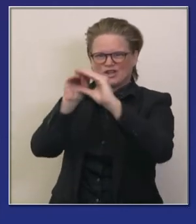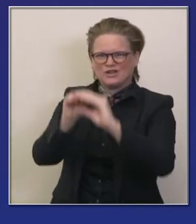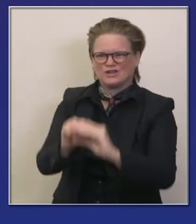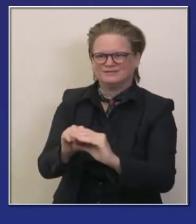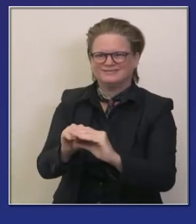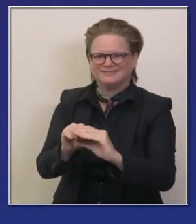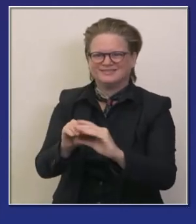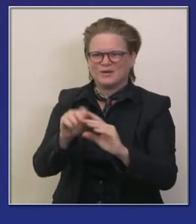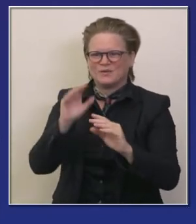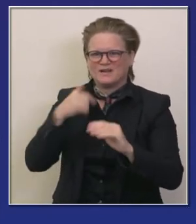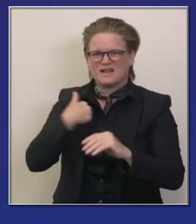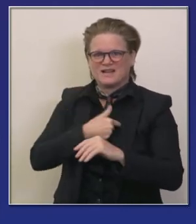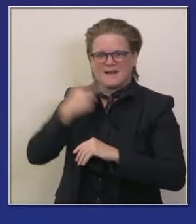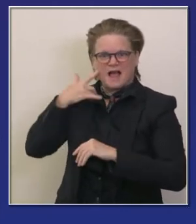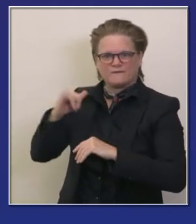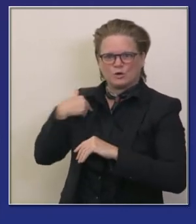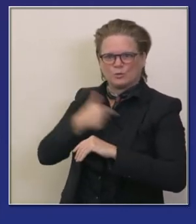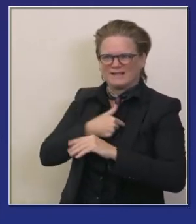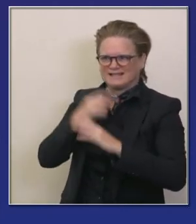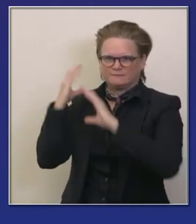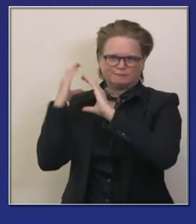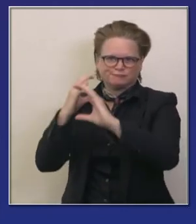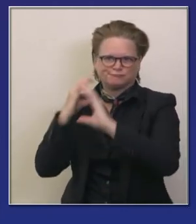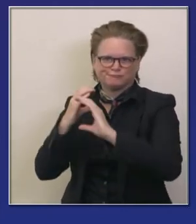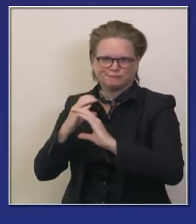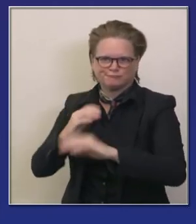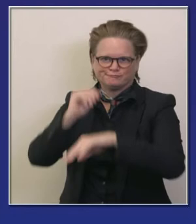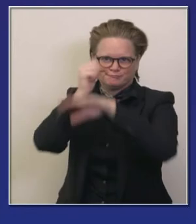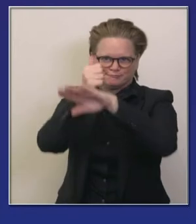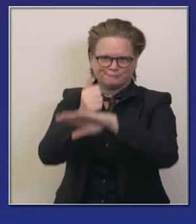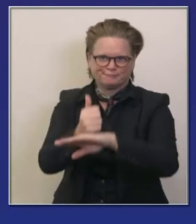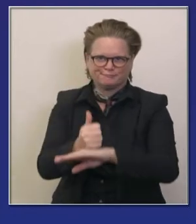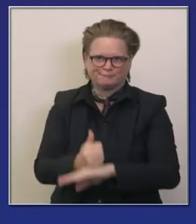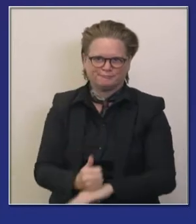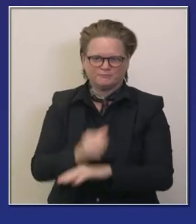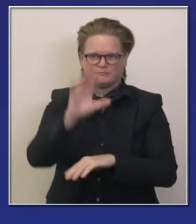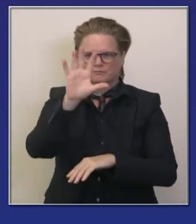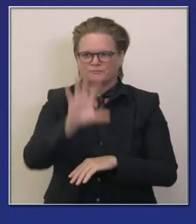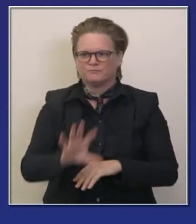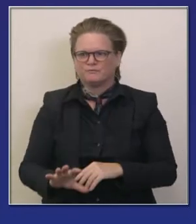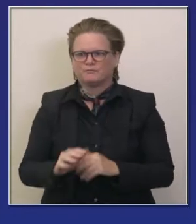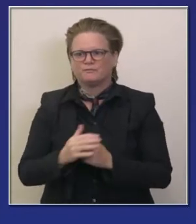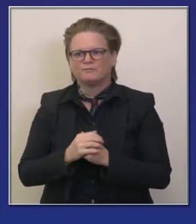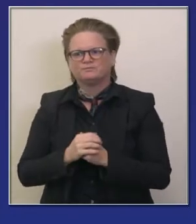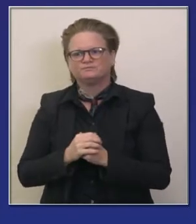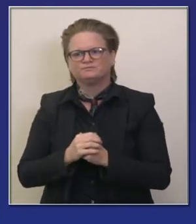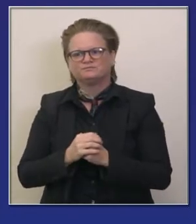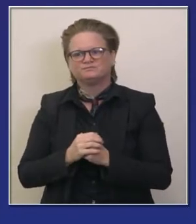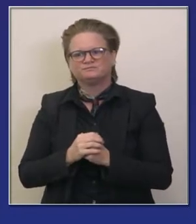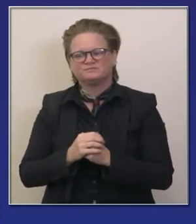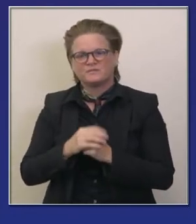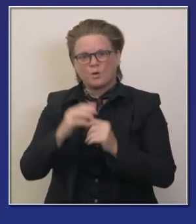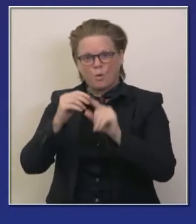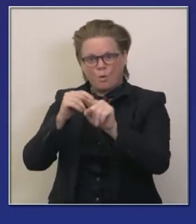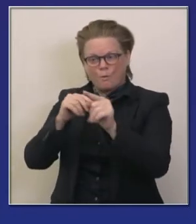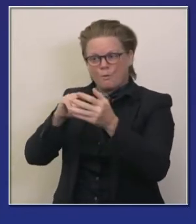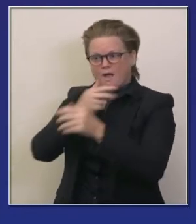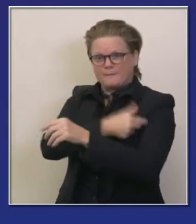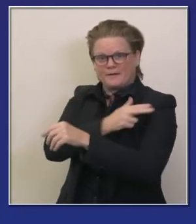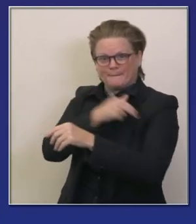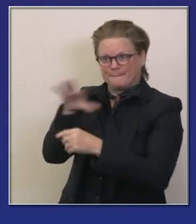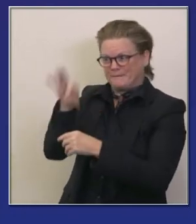es el último paso y luego entraremos a una transparencia y sus preguntas es ha recibido por el proveedor la vacuna el